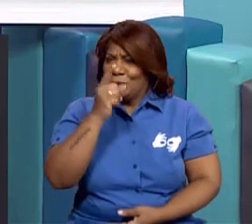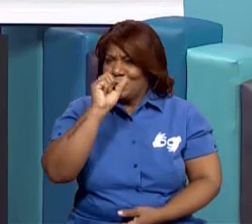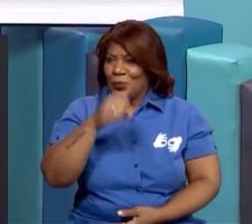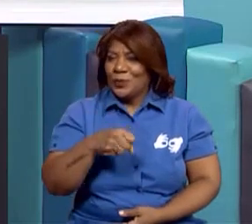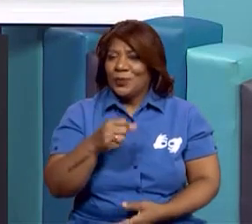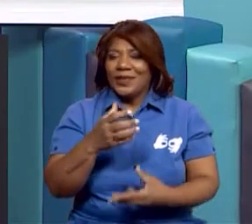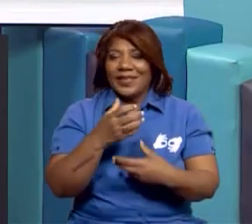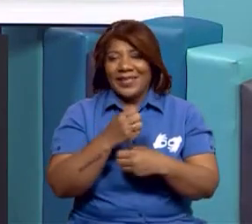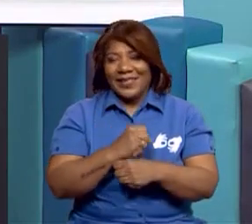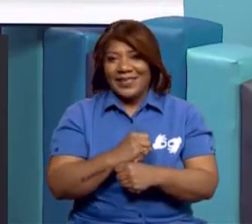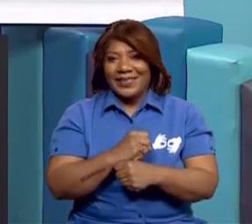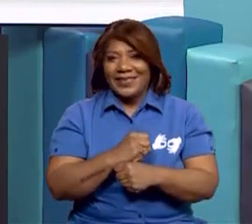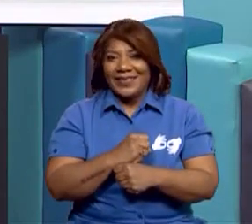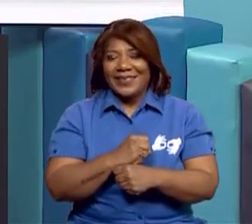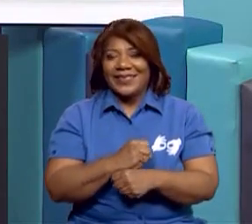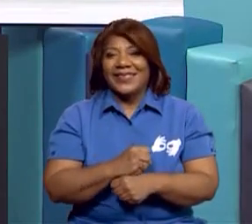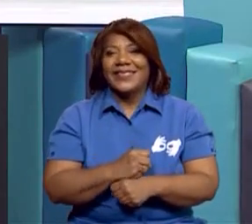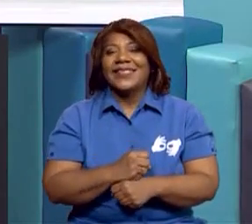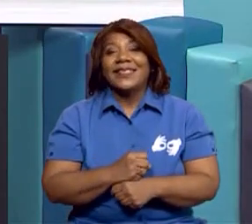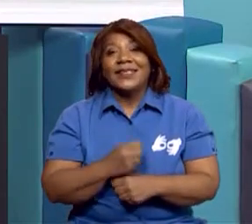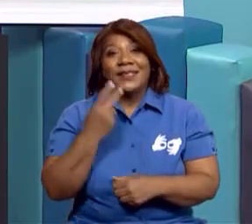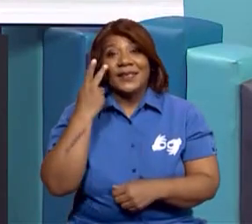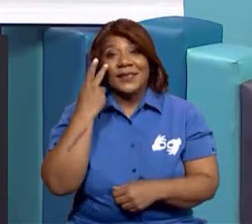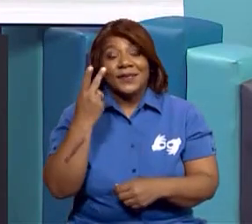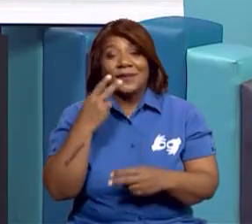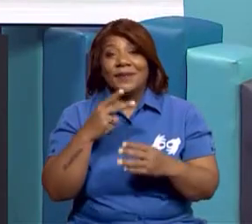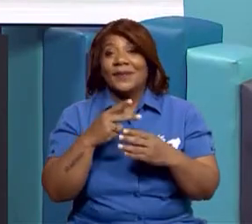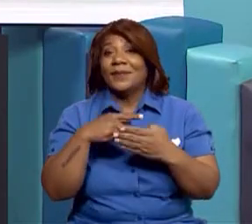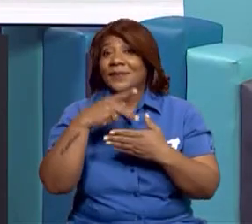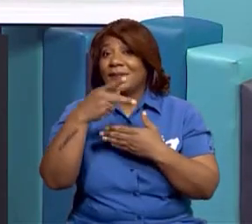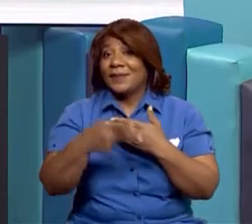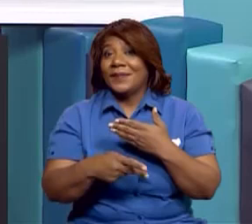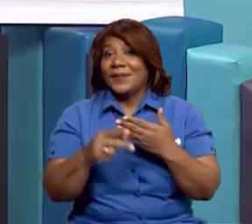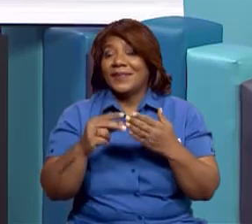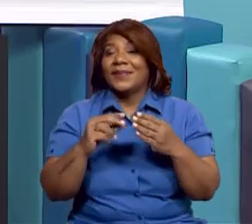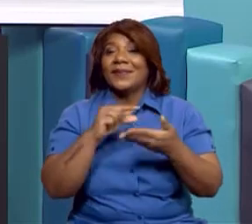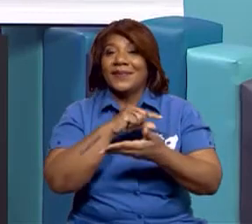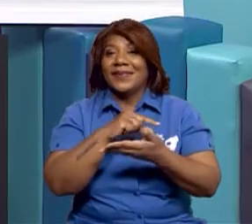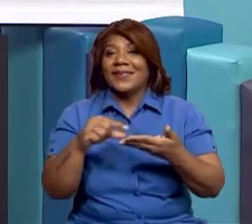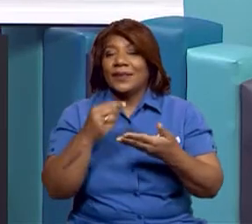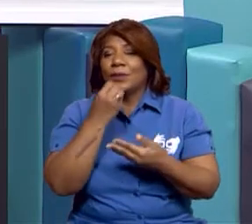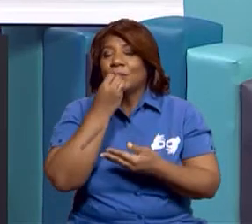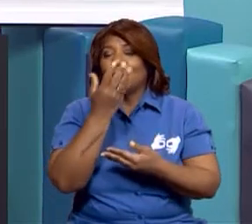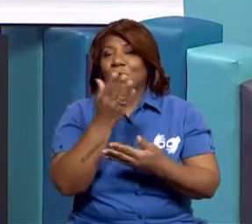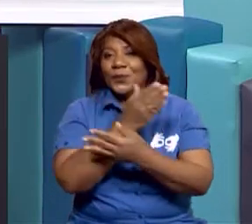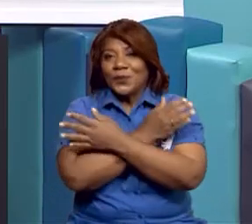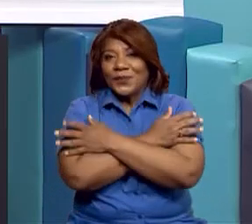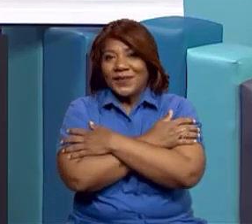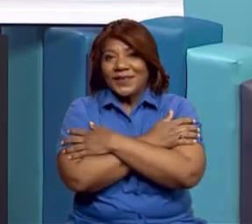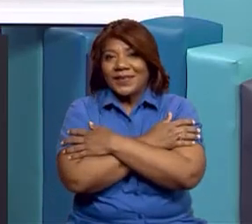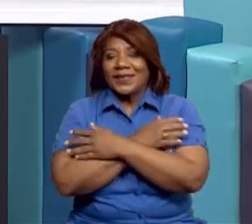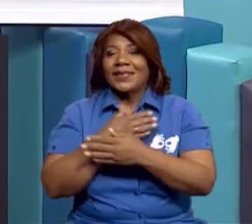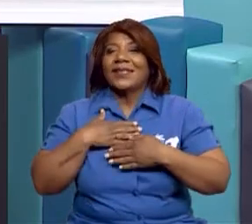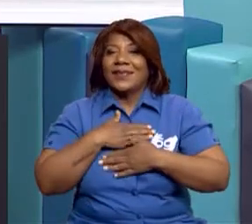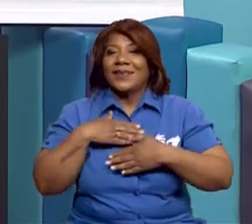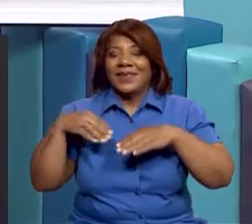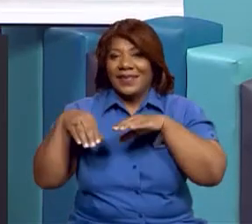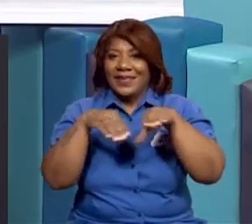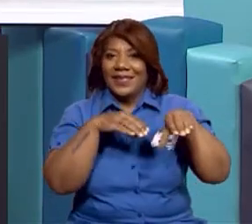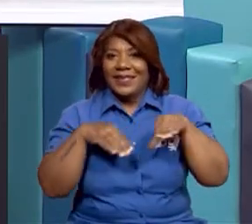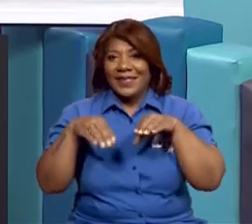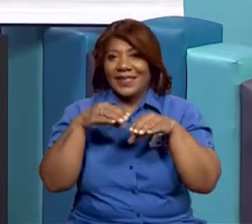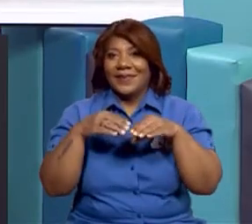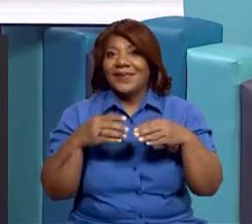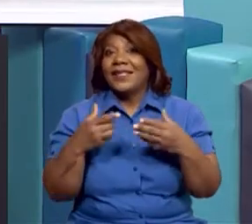sé que lo puedes hacer. Así que chicos, nos vemos la próxima semana. Les mando un beso y un abrazo y disfruten las actividades que estamos